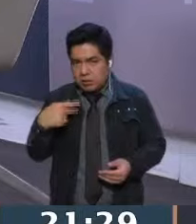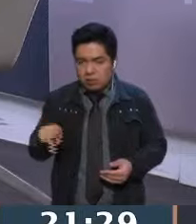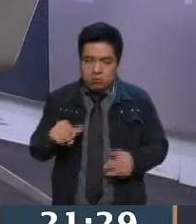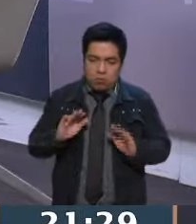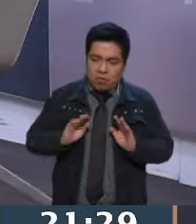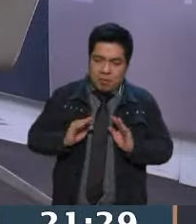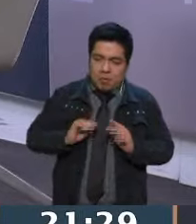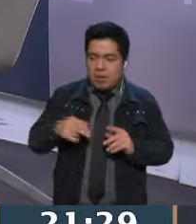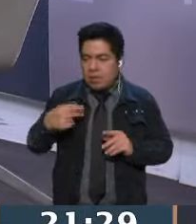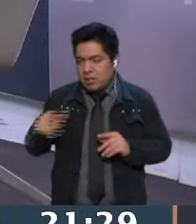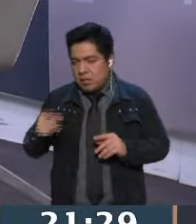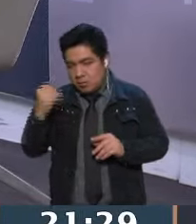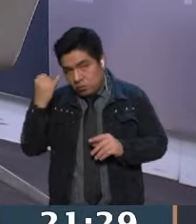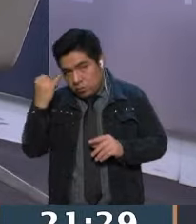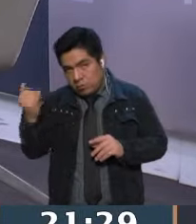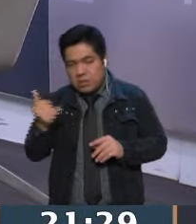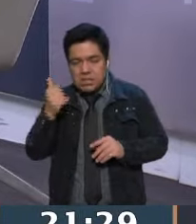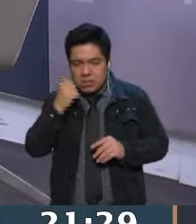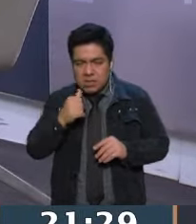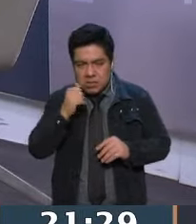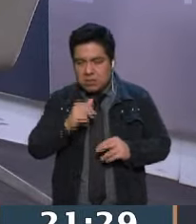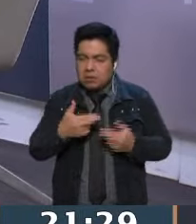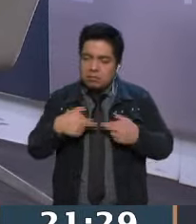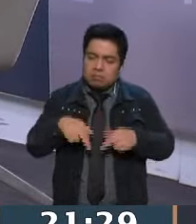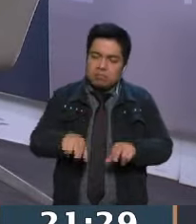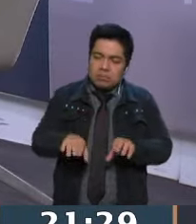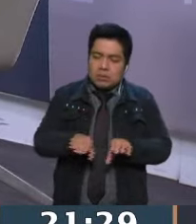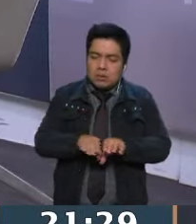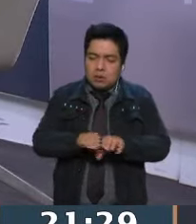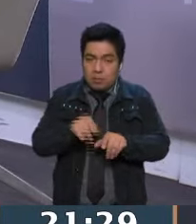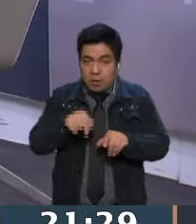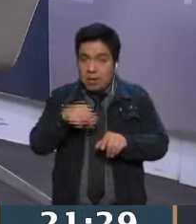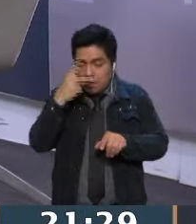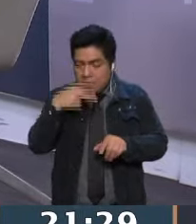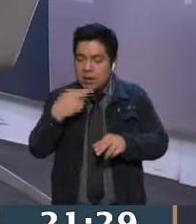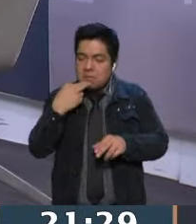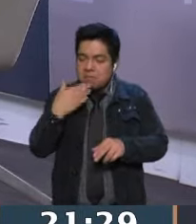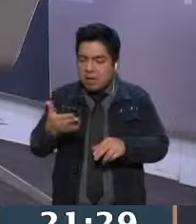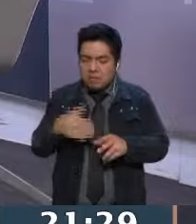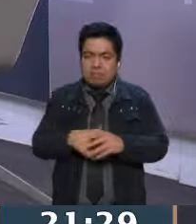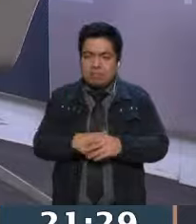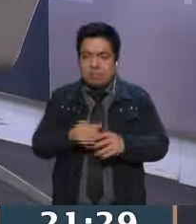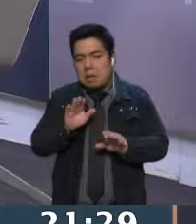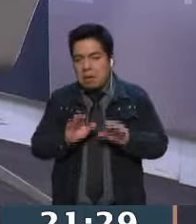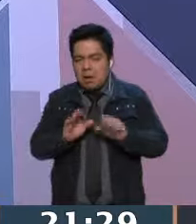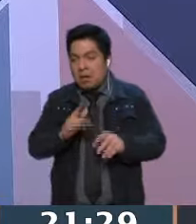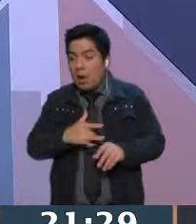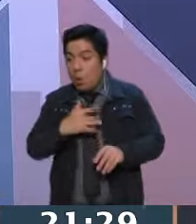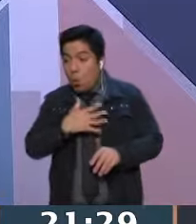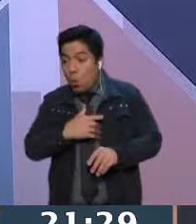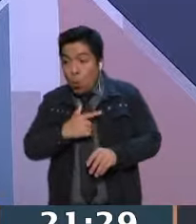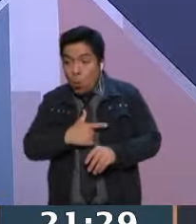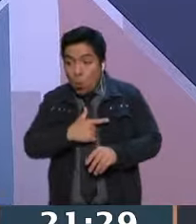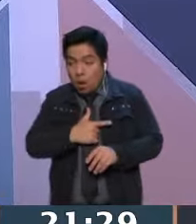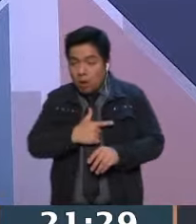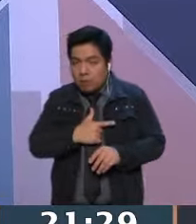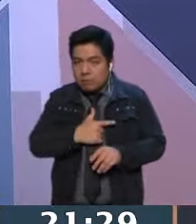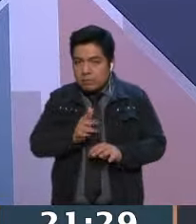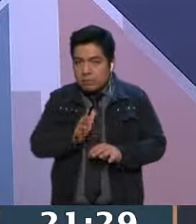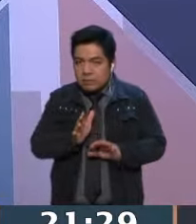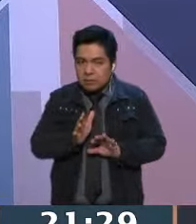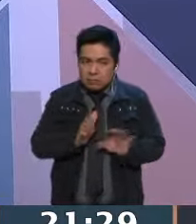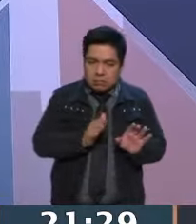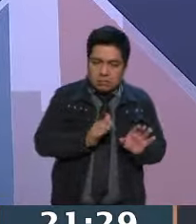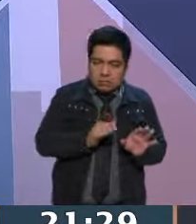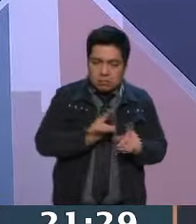agenda. Y siempre, bueno, representó desde mi punto de vista muy bien a México y andaba encantado o parecía encantado. En el caso, y